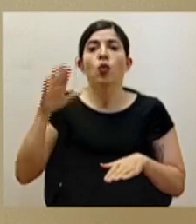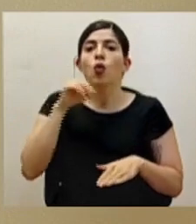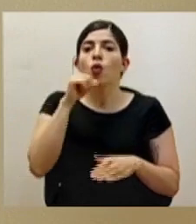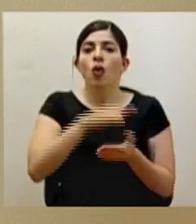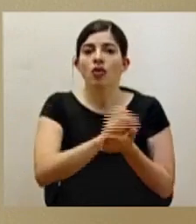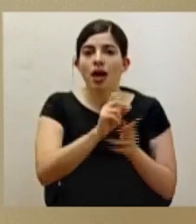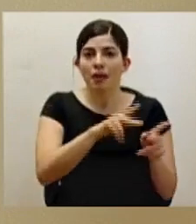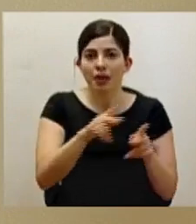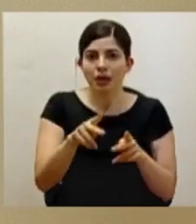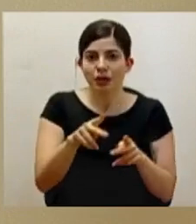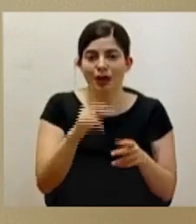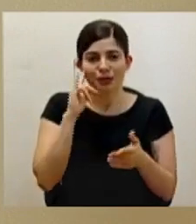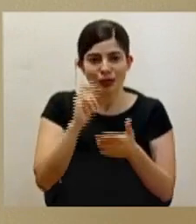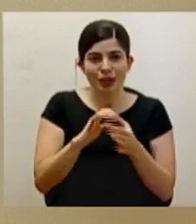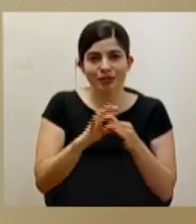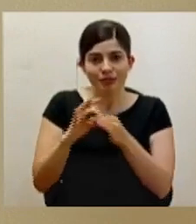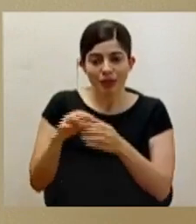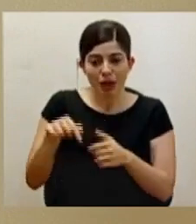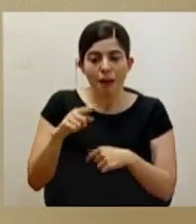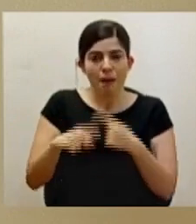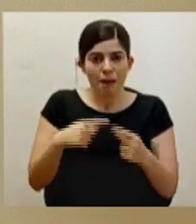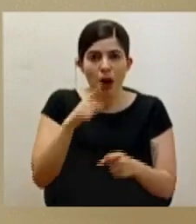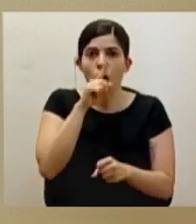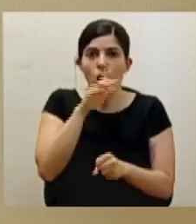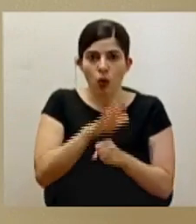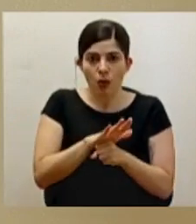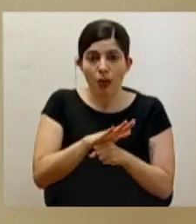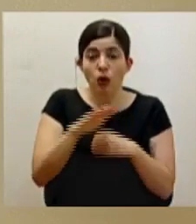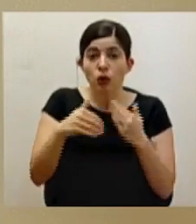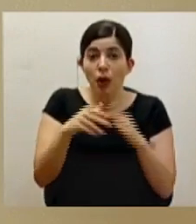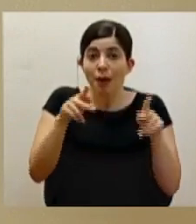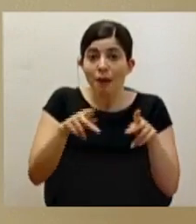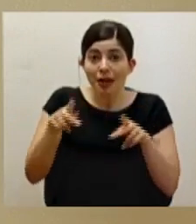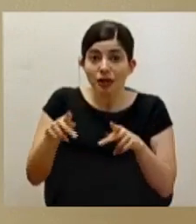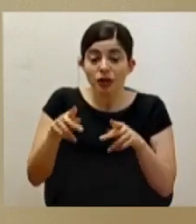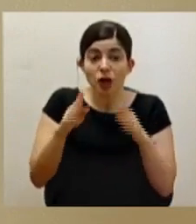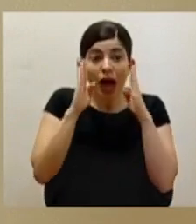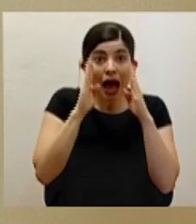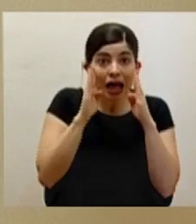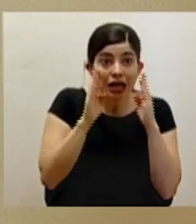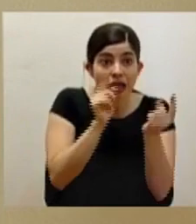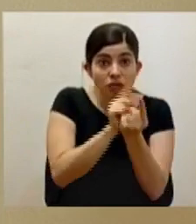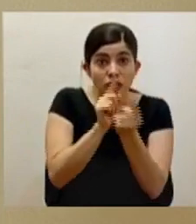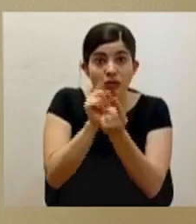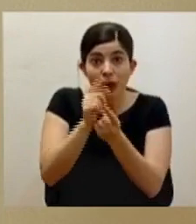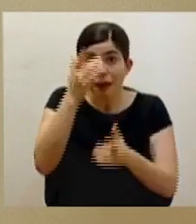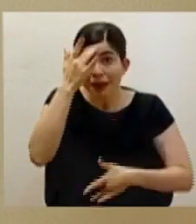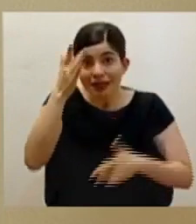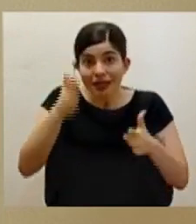Así que esto va y se va a cumplir para el personal que atiende, directa o indirectamente, pacientes de COVID.